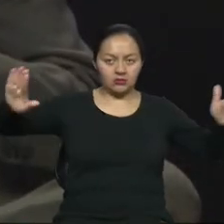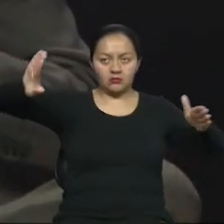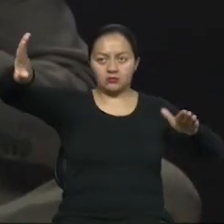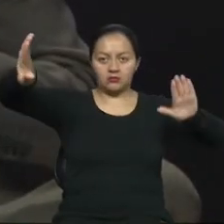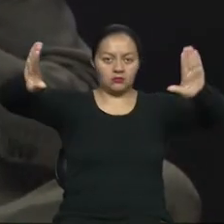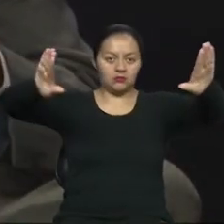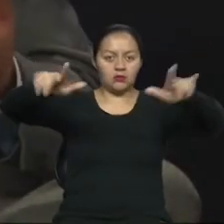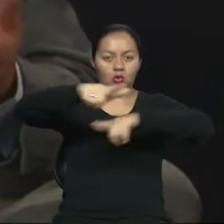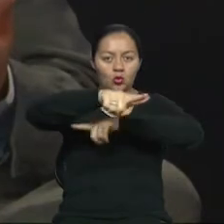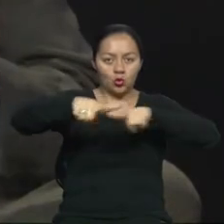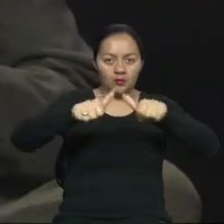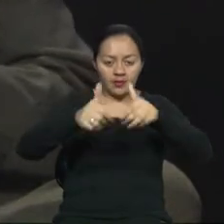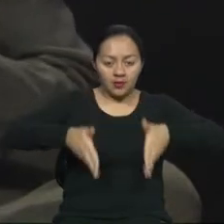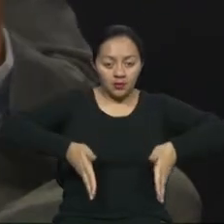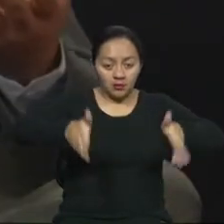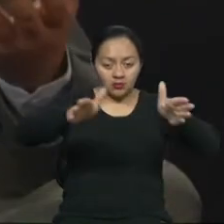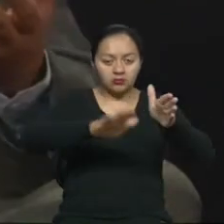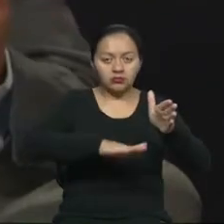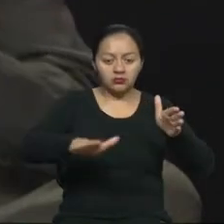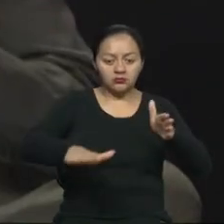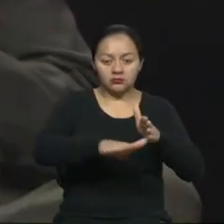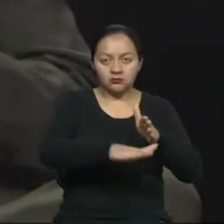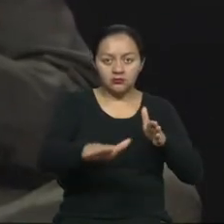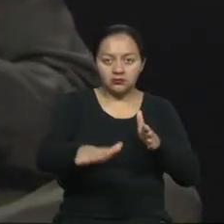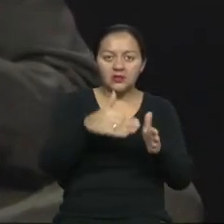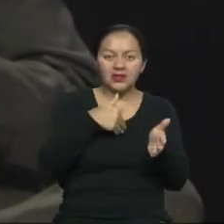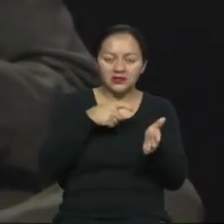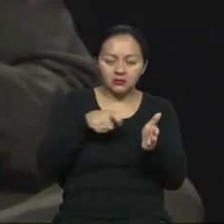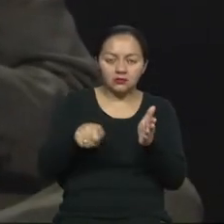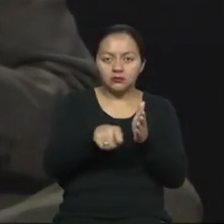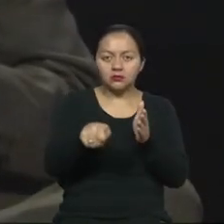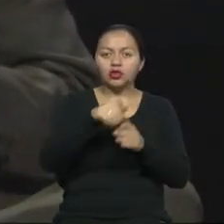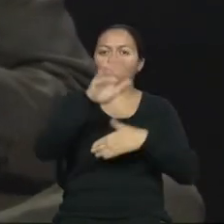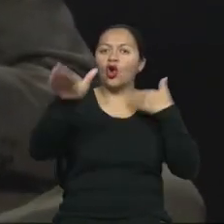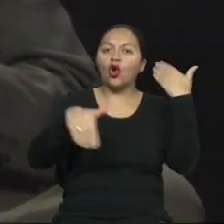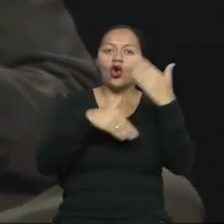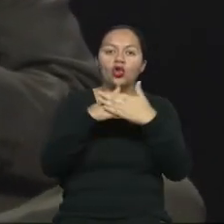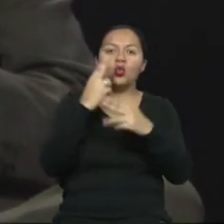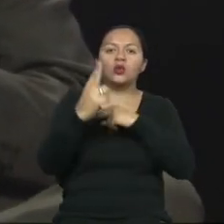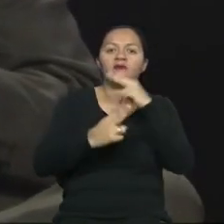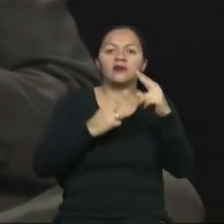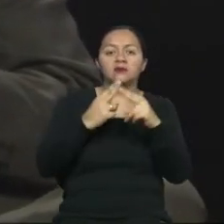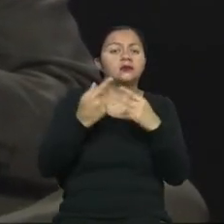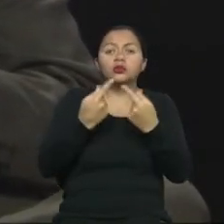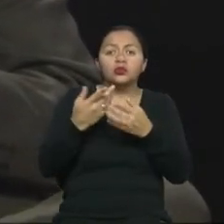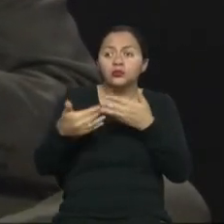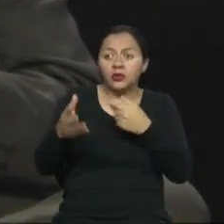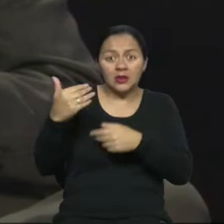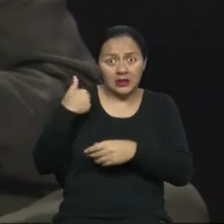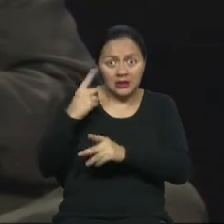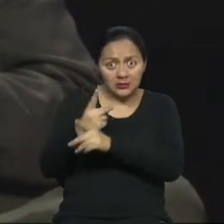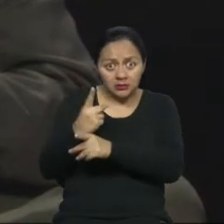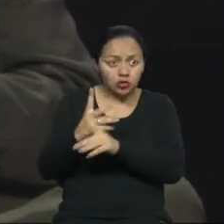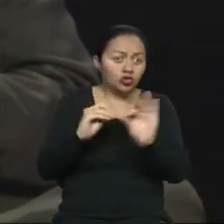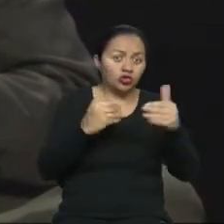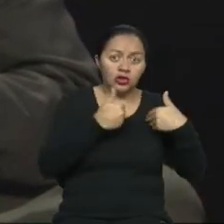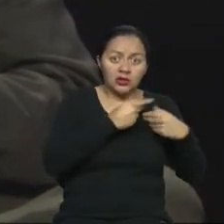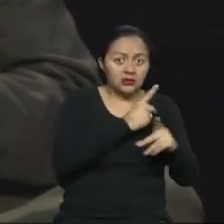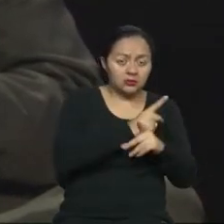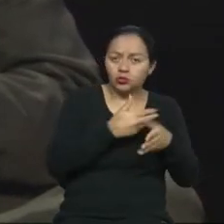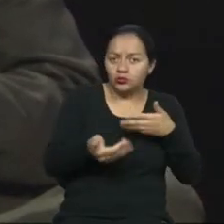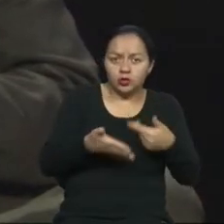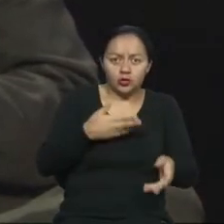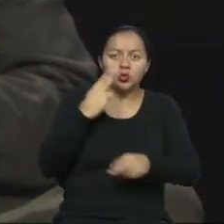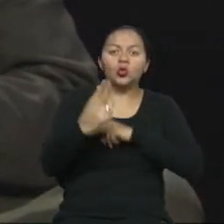materiales necesarios para facilitar su acceso y uso por todas las personas, independiente de su discapacidad. Pero siempre nosotros